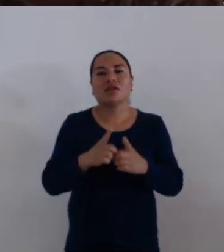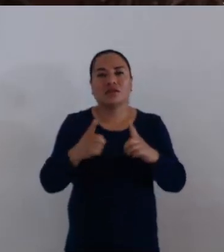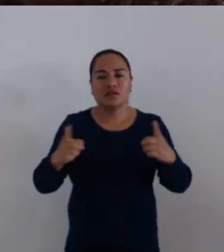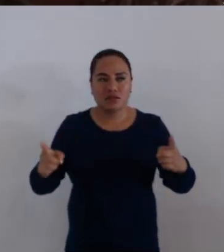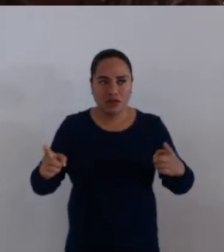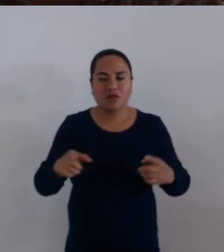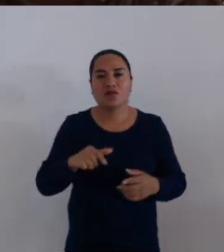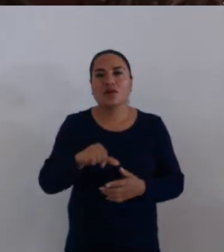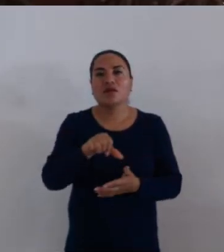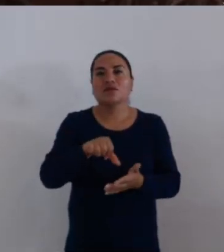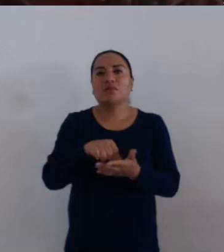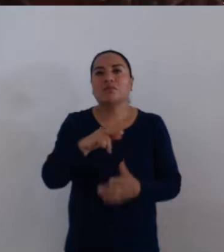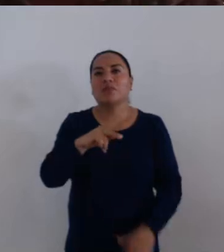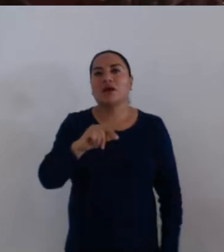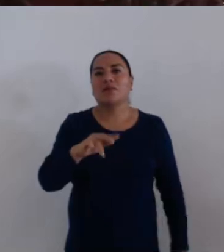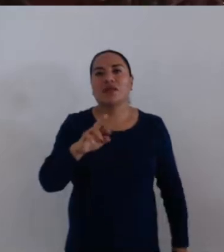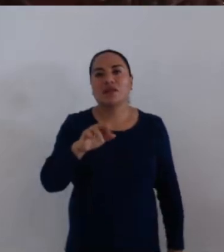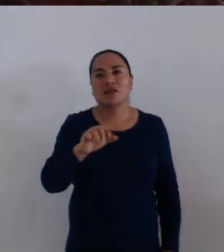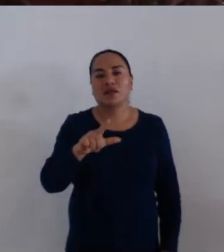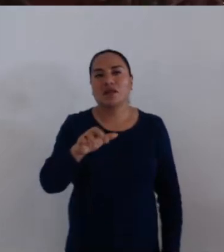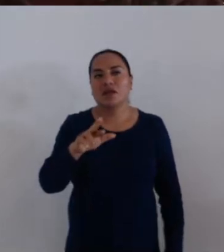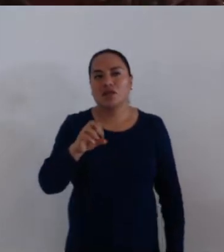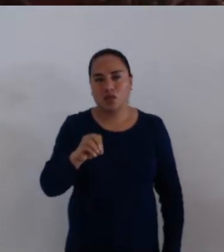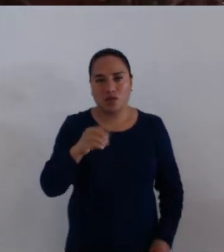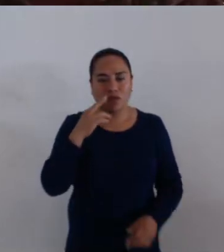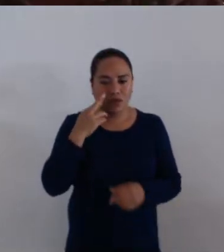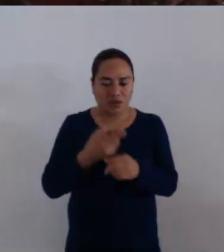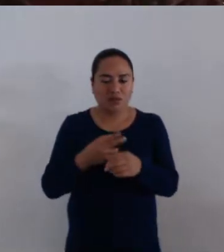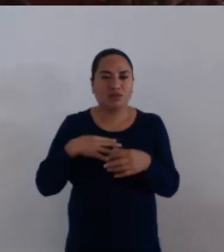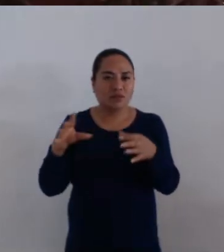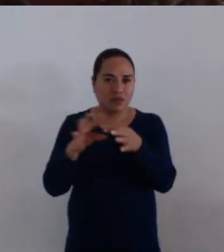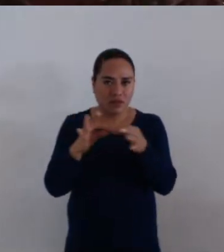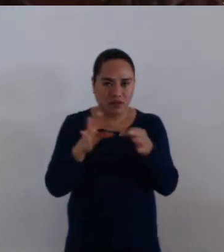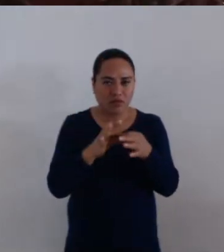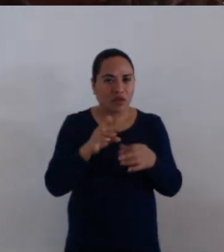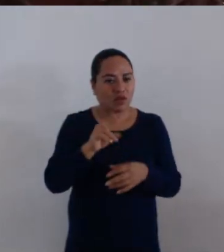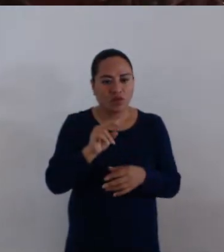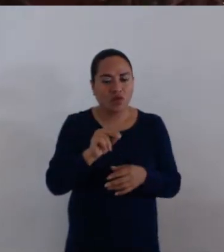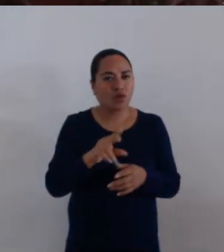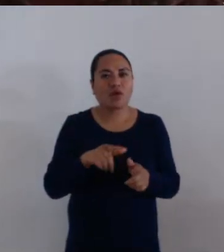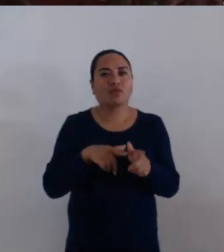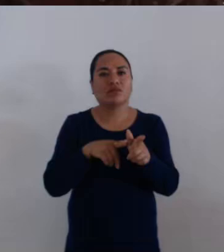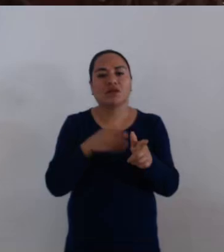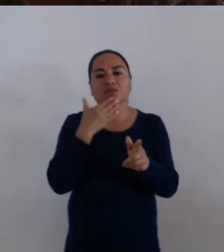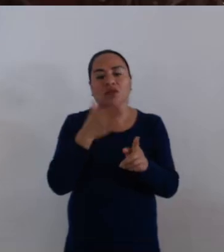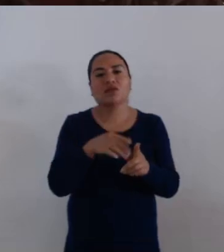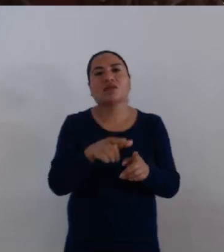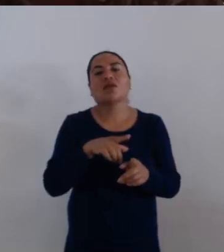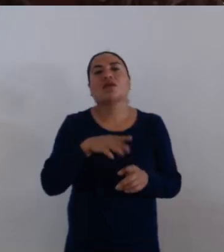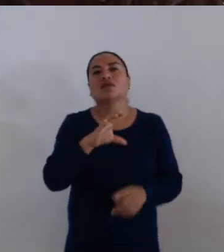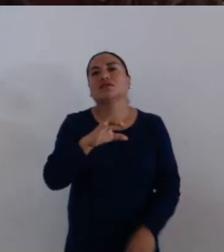Histórico, Pavel Renato López Gómez, por el que se determina que se dejan sin efecto los puntos de acuerdo